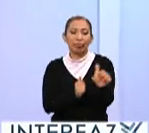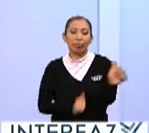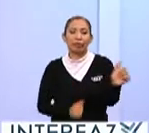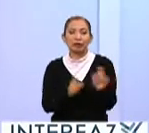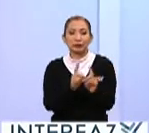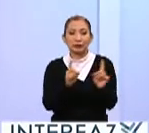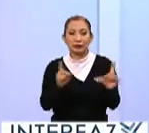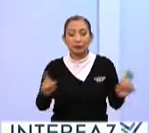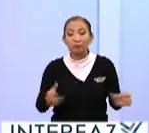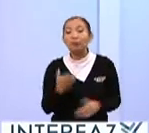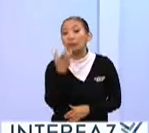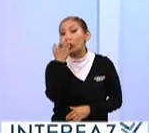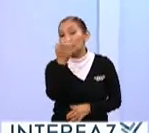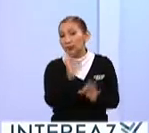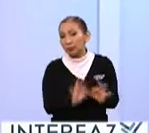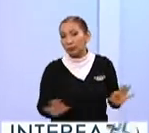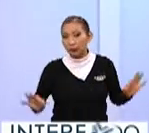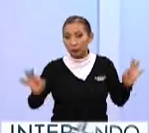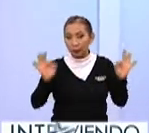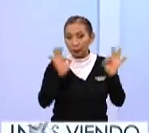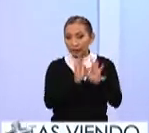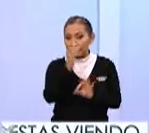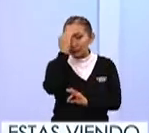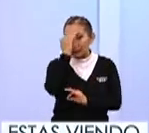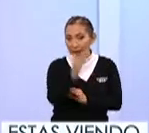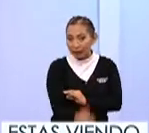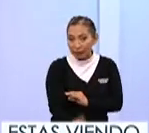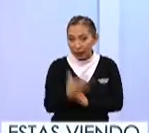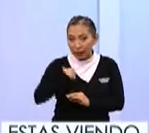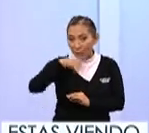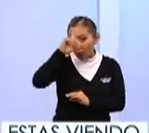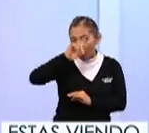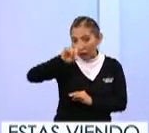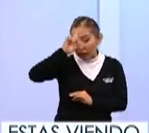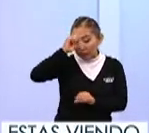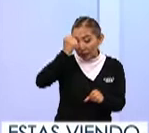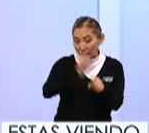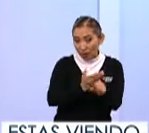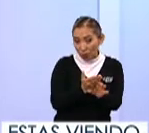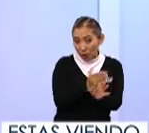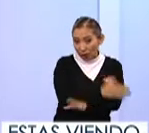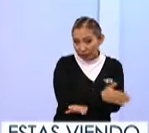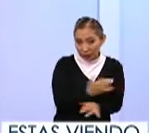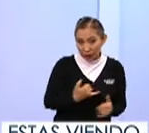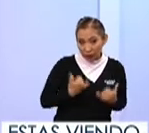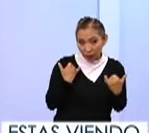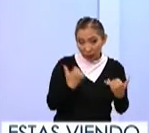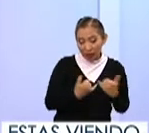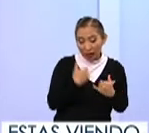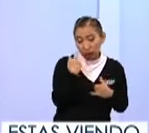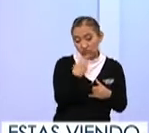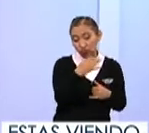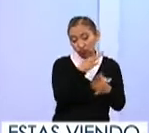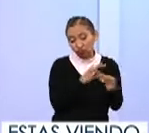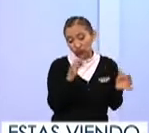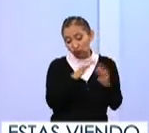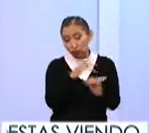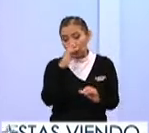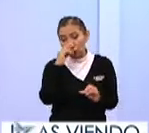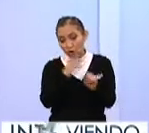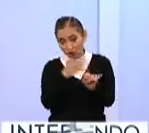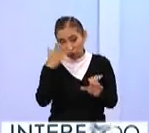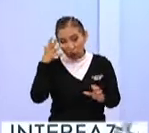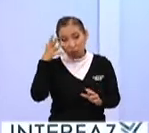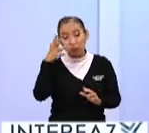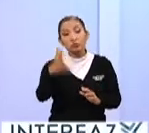en su desarrollo. Por ello, es muy importante saber orientar desde temprana edad esta responsabilidad a la cual se